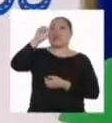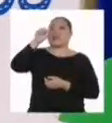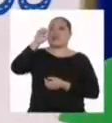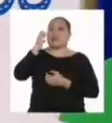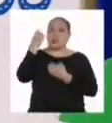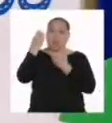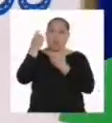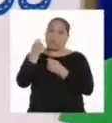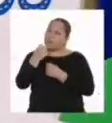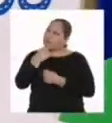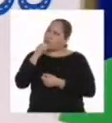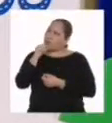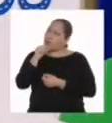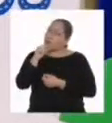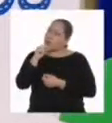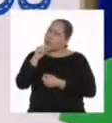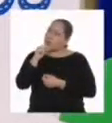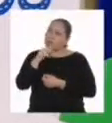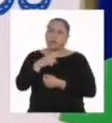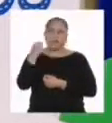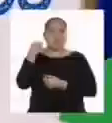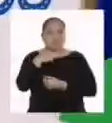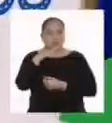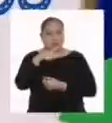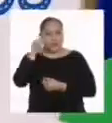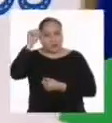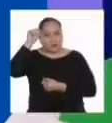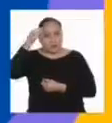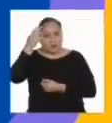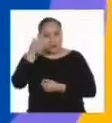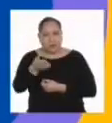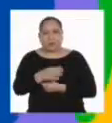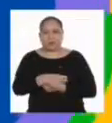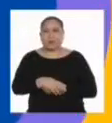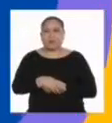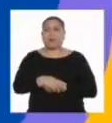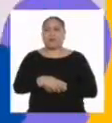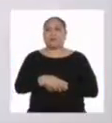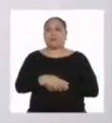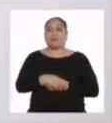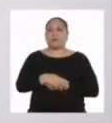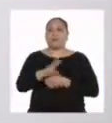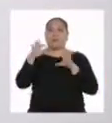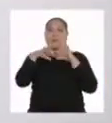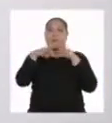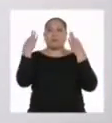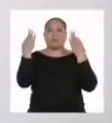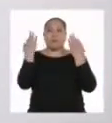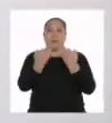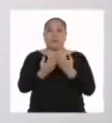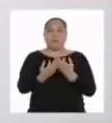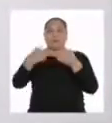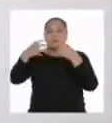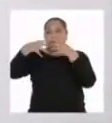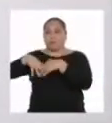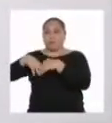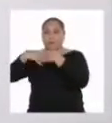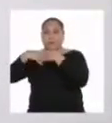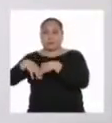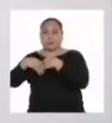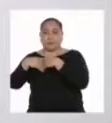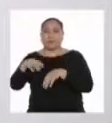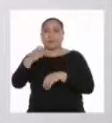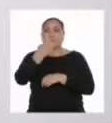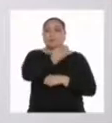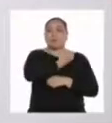económicos? Felizmente estoy aquí para hacerte recordar. La familia, las empresas